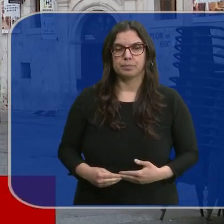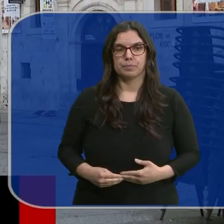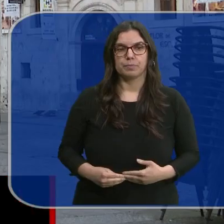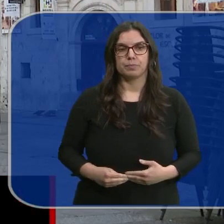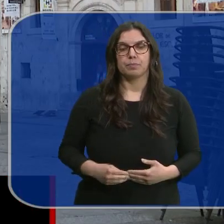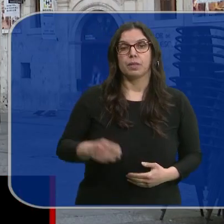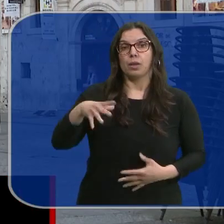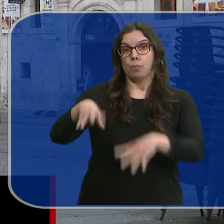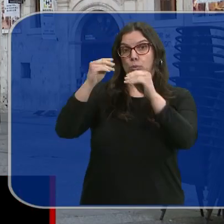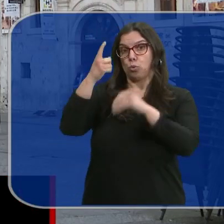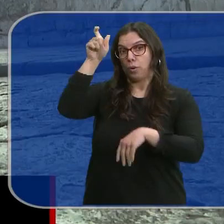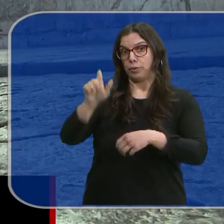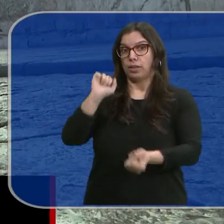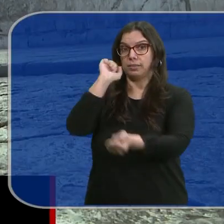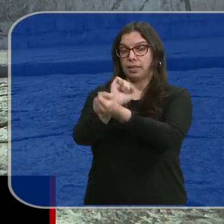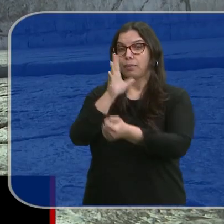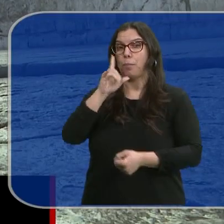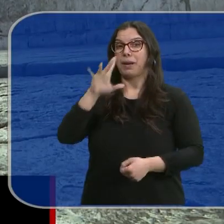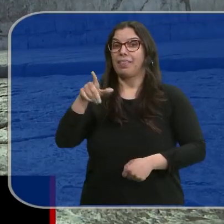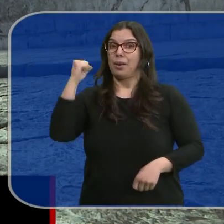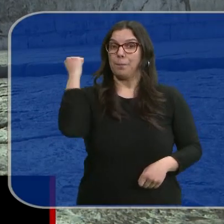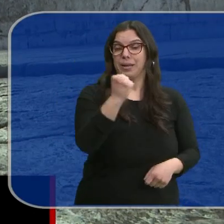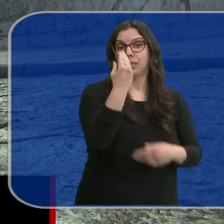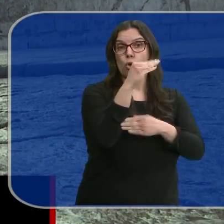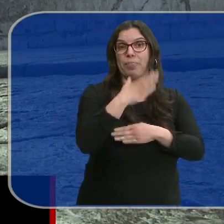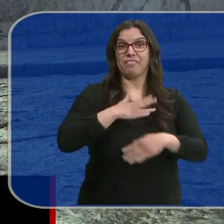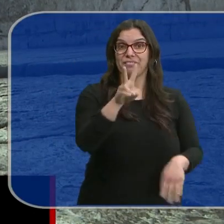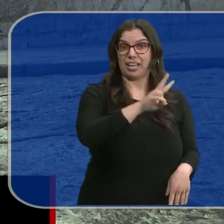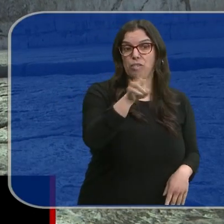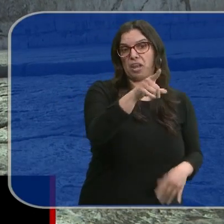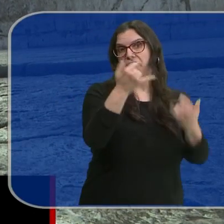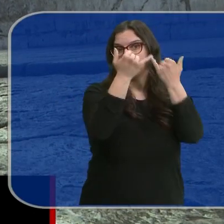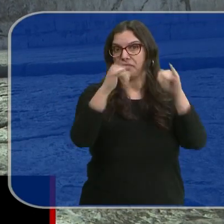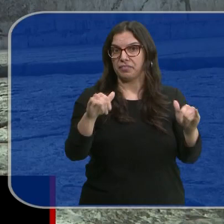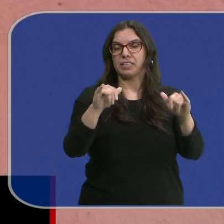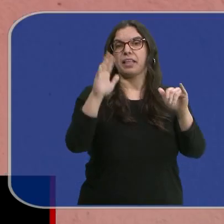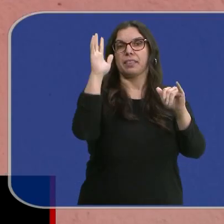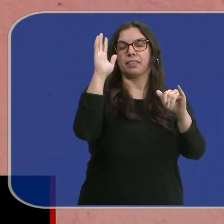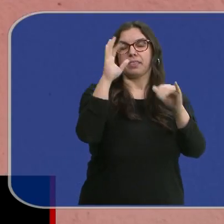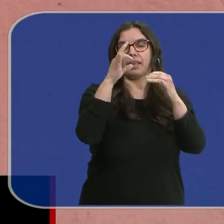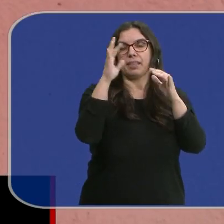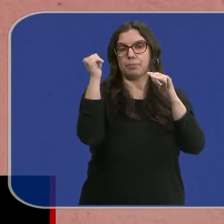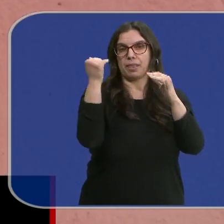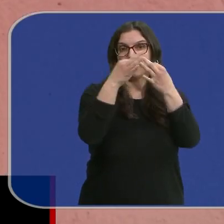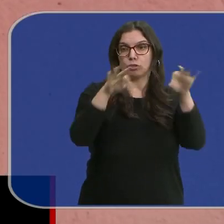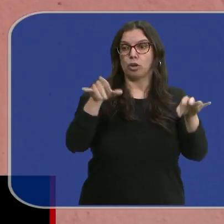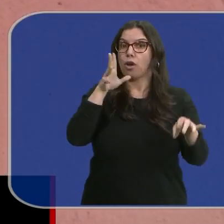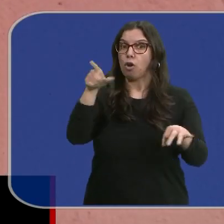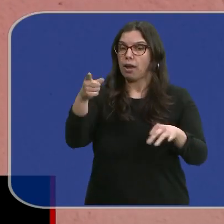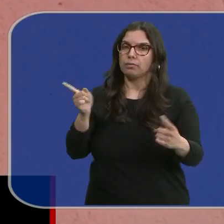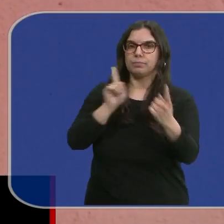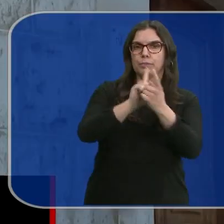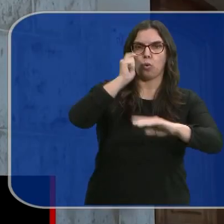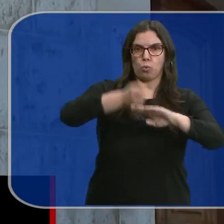El detenido en Burgos por acabar presuntamente con la vida de un joven de Valladolid que estaba celebrando una despedida de soltero ha sido puesto a